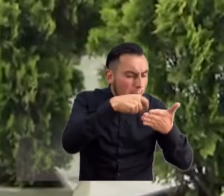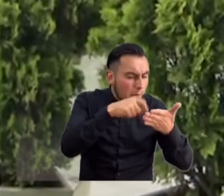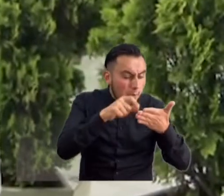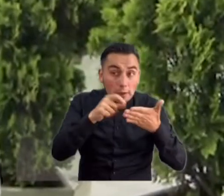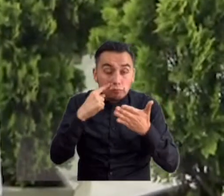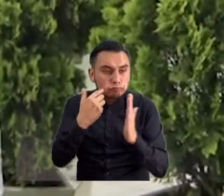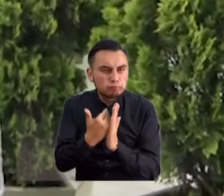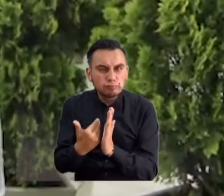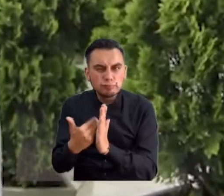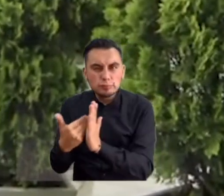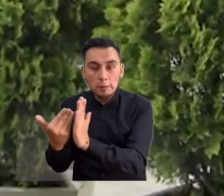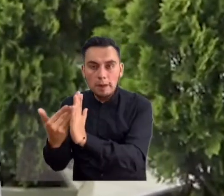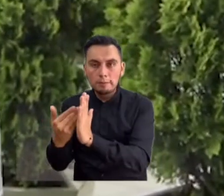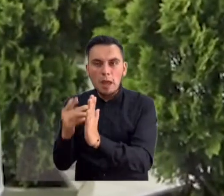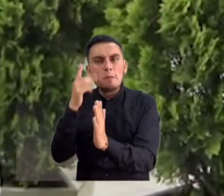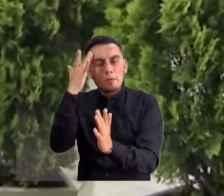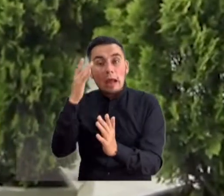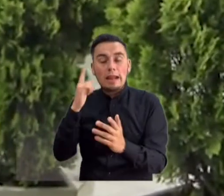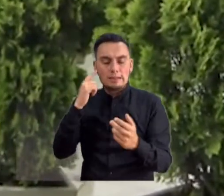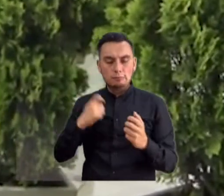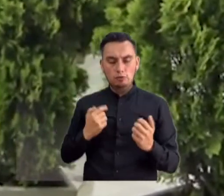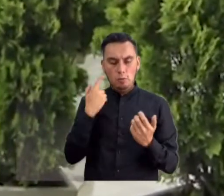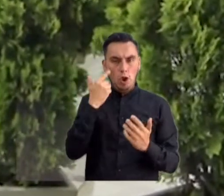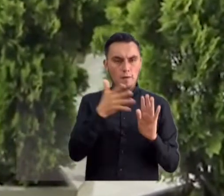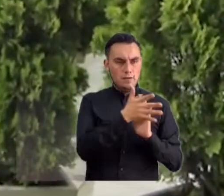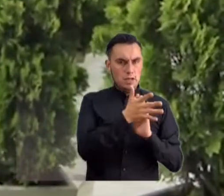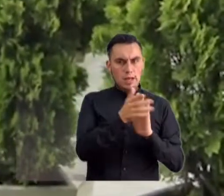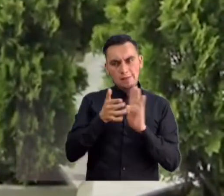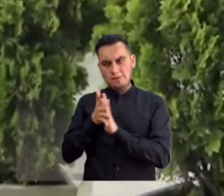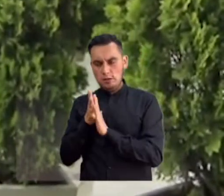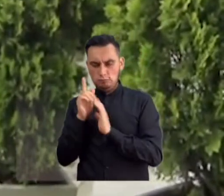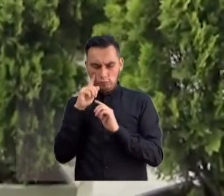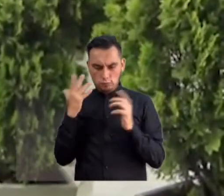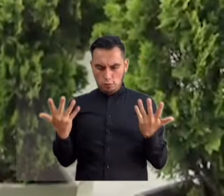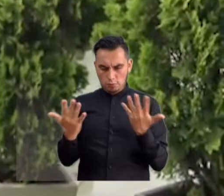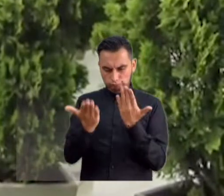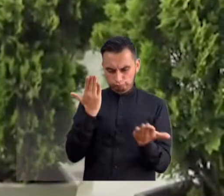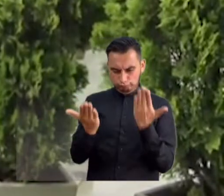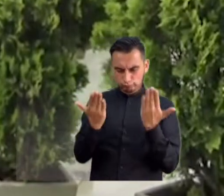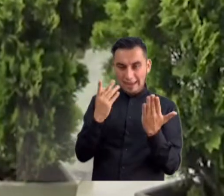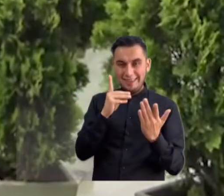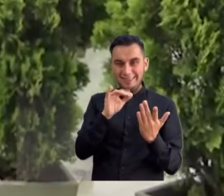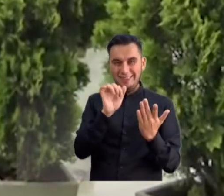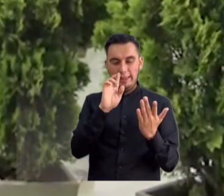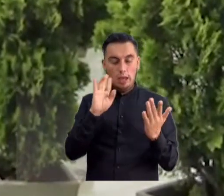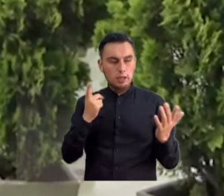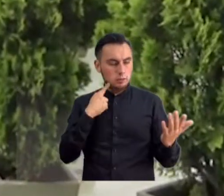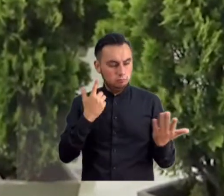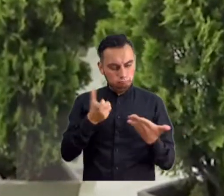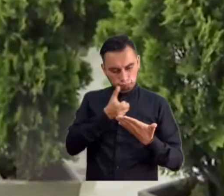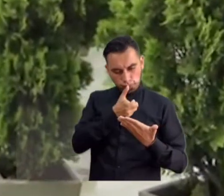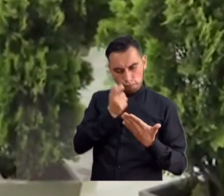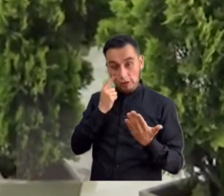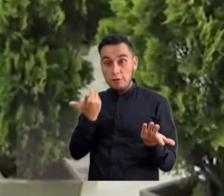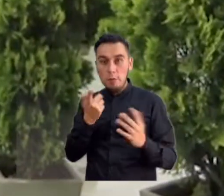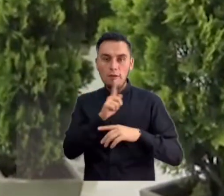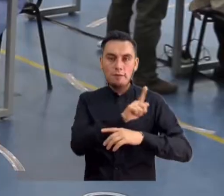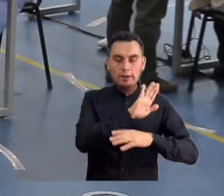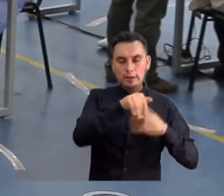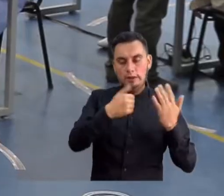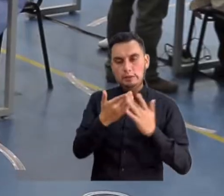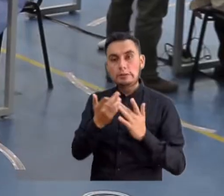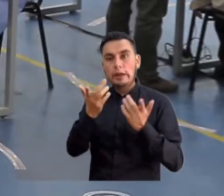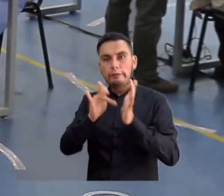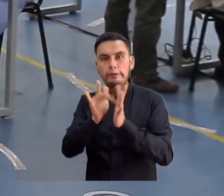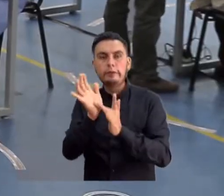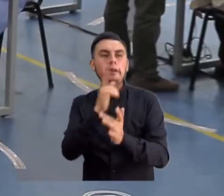validación de las facturas. Lo anterior, puesto que en un cruce de base de datos que se realizó con la Diari, se pudo determinar que entre los meses de